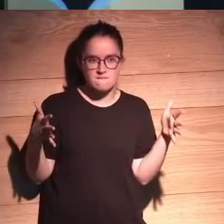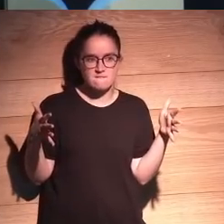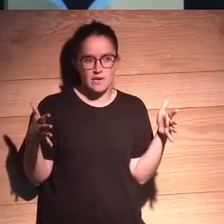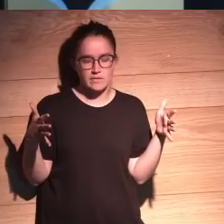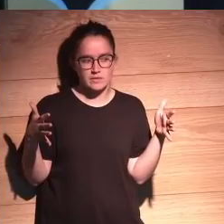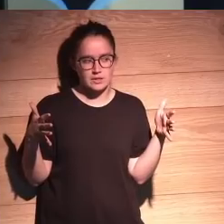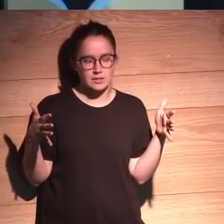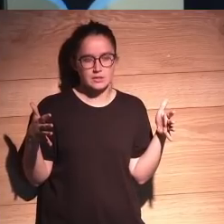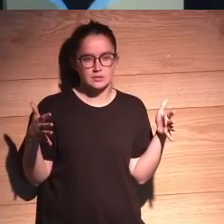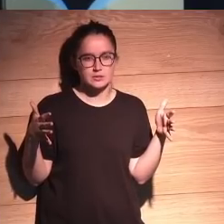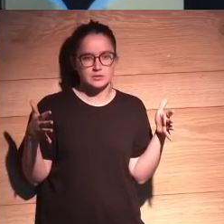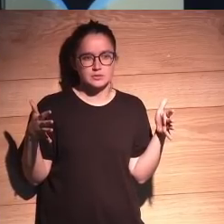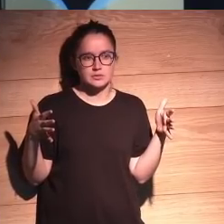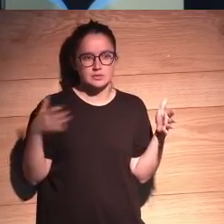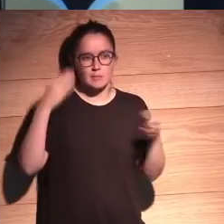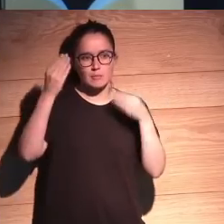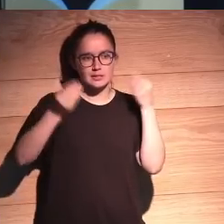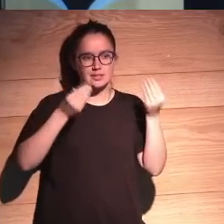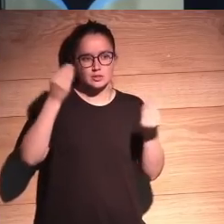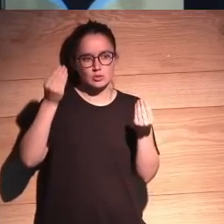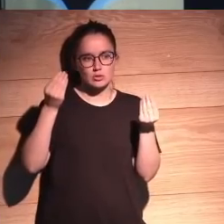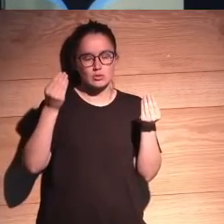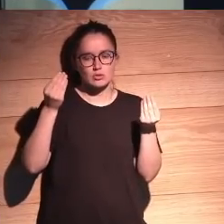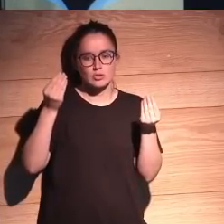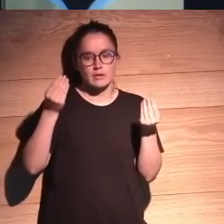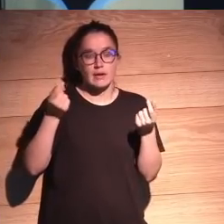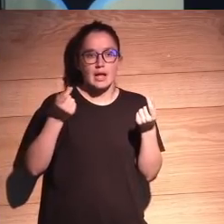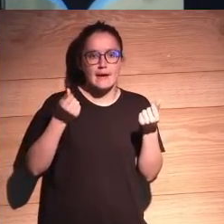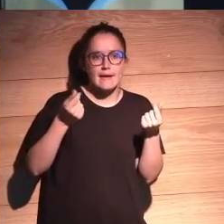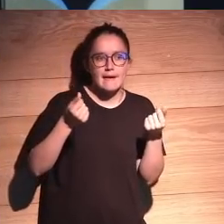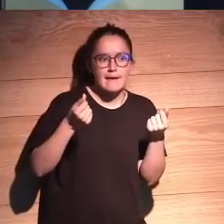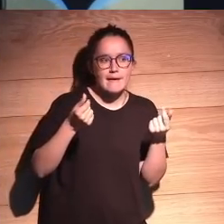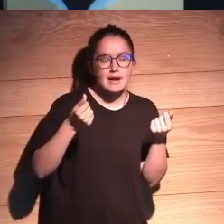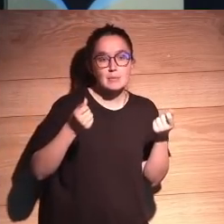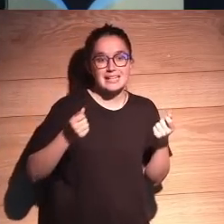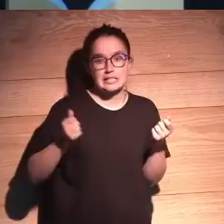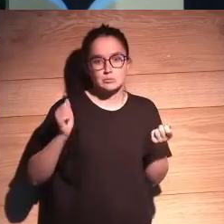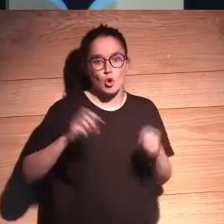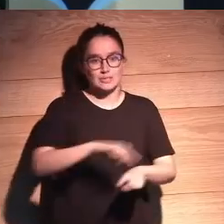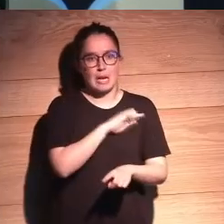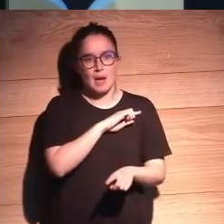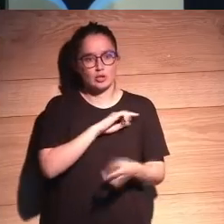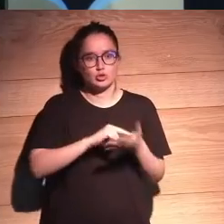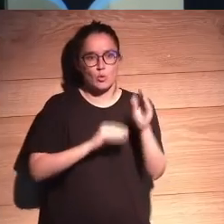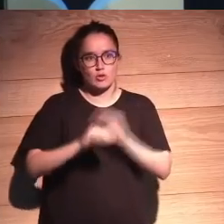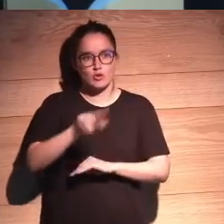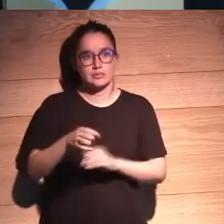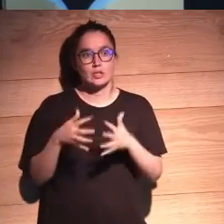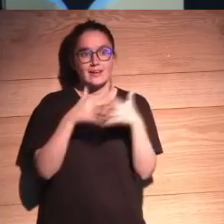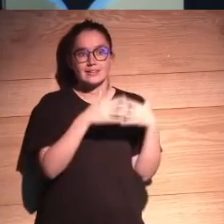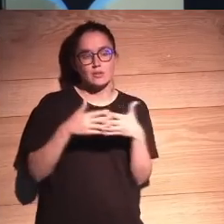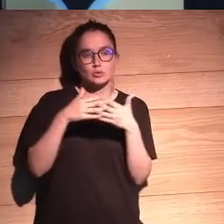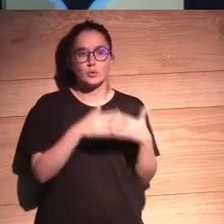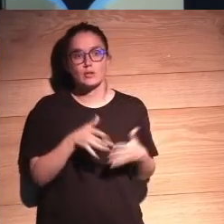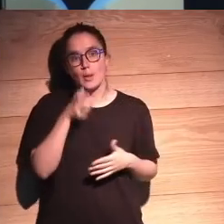que están reconsiderando pues que no el capitalismo salvaje no es la solución entonces en Estados Unidos se ha acuñado